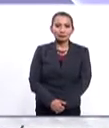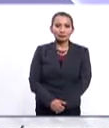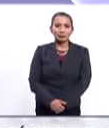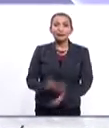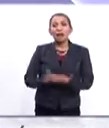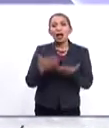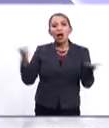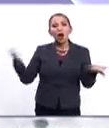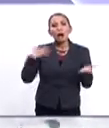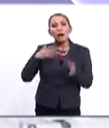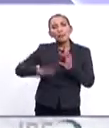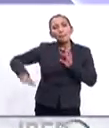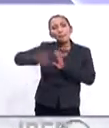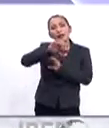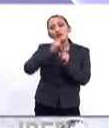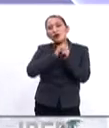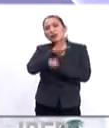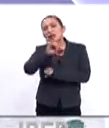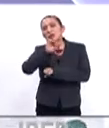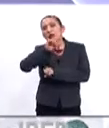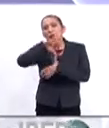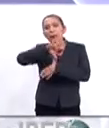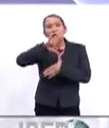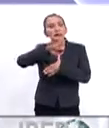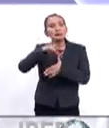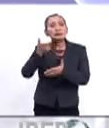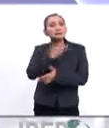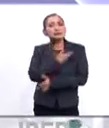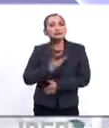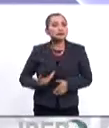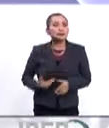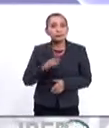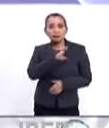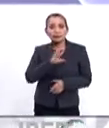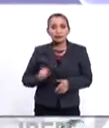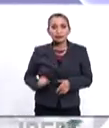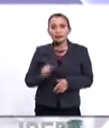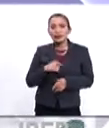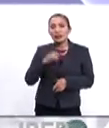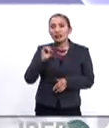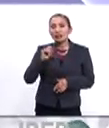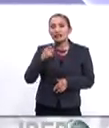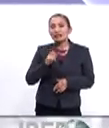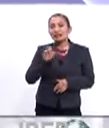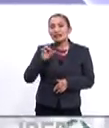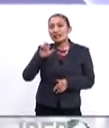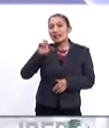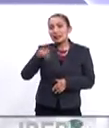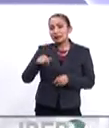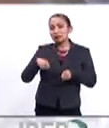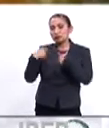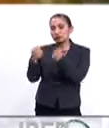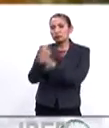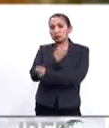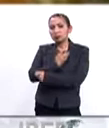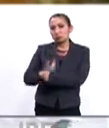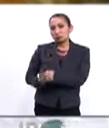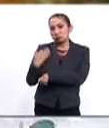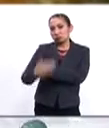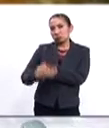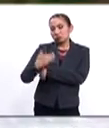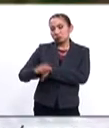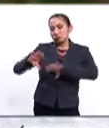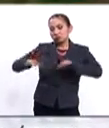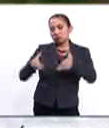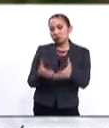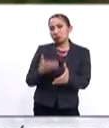Vamos ahora a nuestro panorama informativo iberoamericano y es que el presidente del Salvador, Salvador Sánchez Serén, entregó la presidencia protémpore